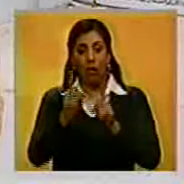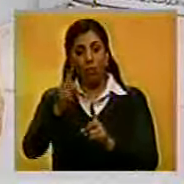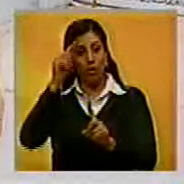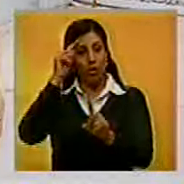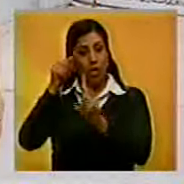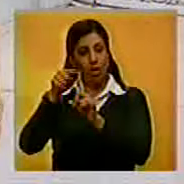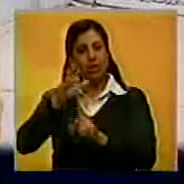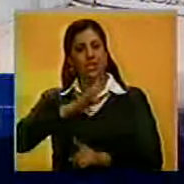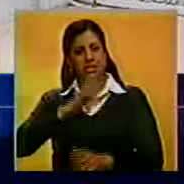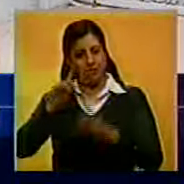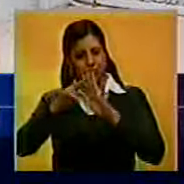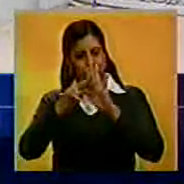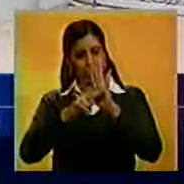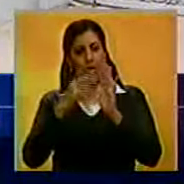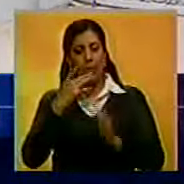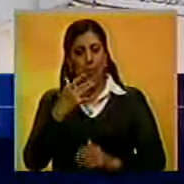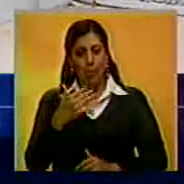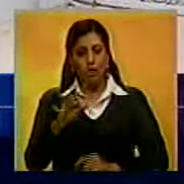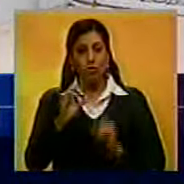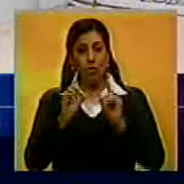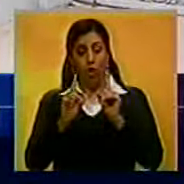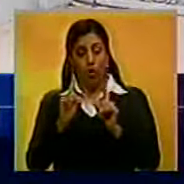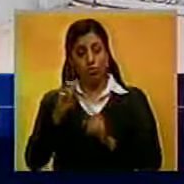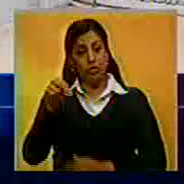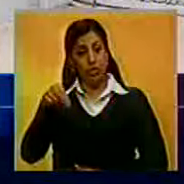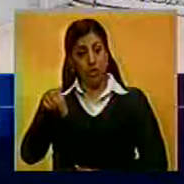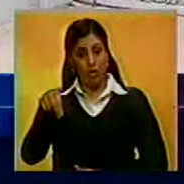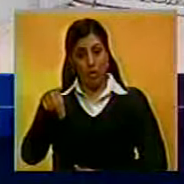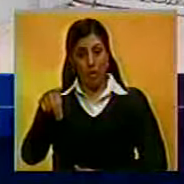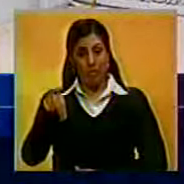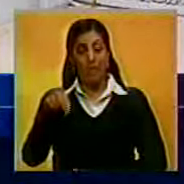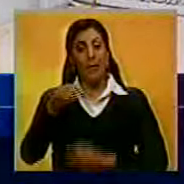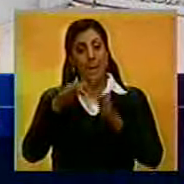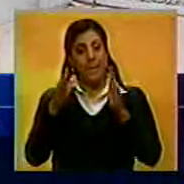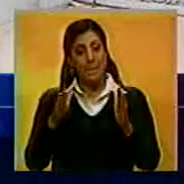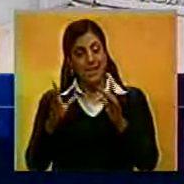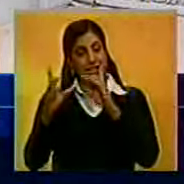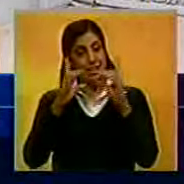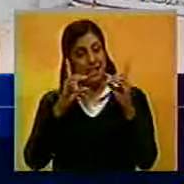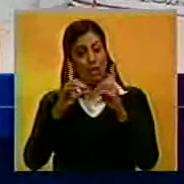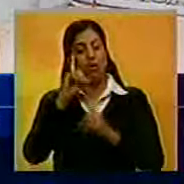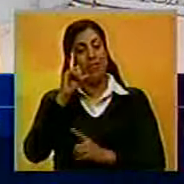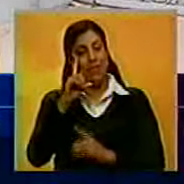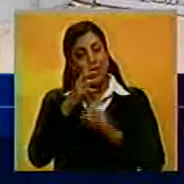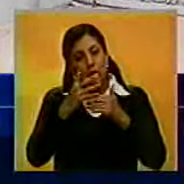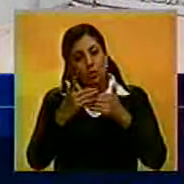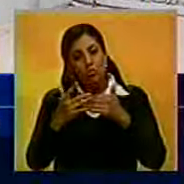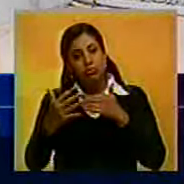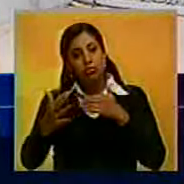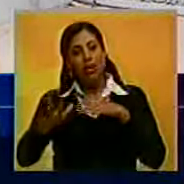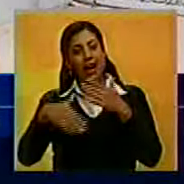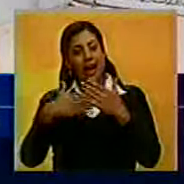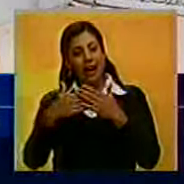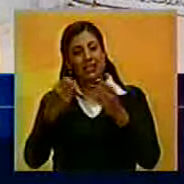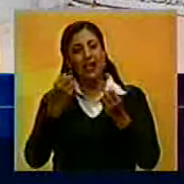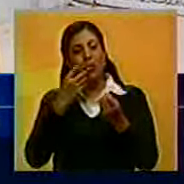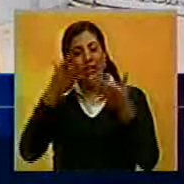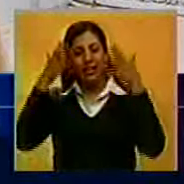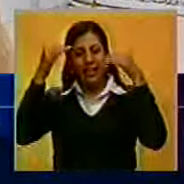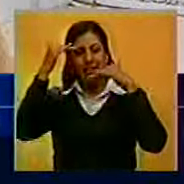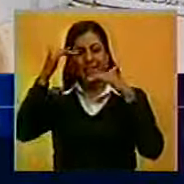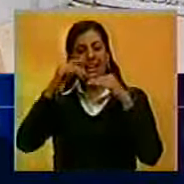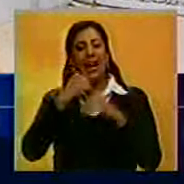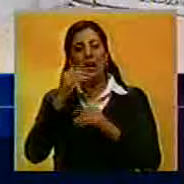objetivos pudieran ser cumplidos para este próximo 11 de noviembre, las mesas de diálogo deberán extender el plazo para así abordar